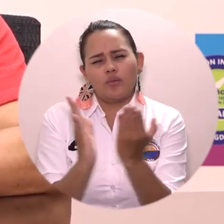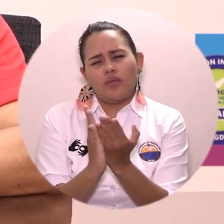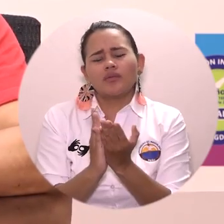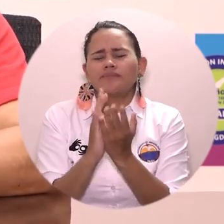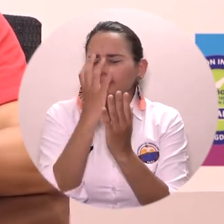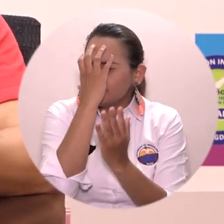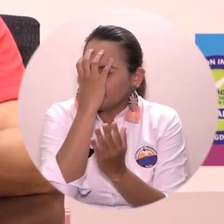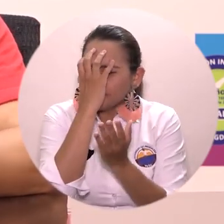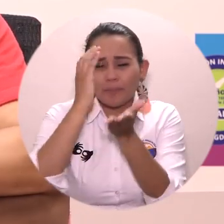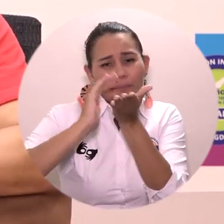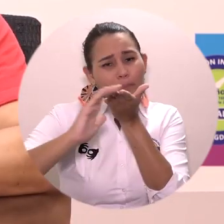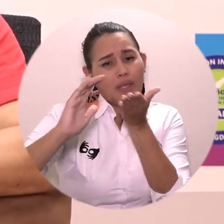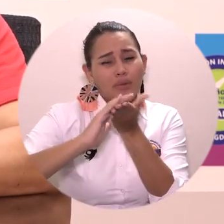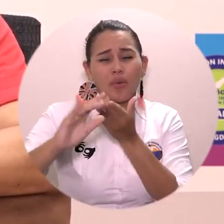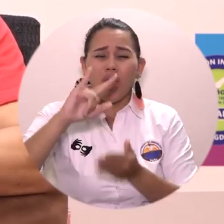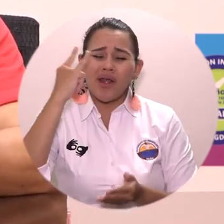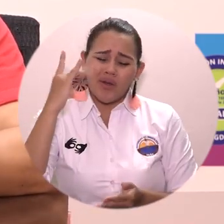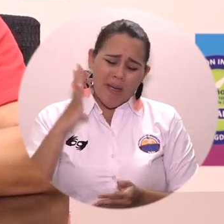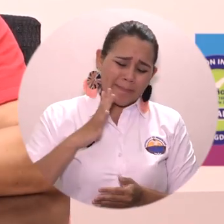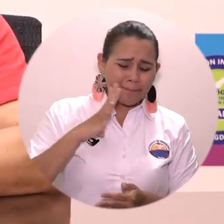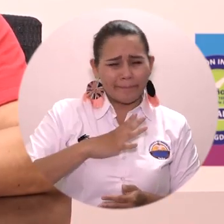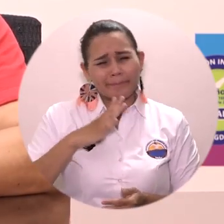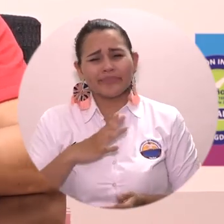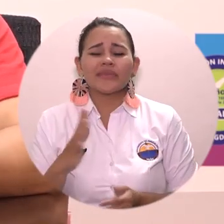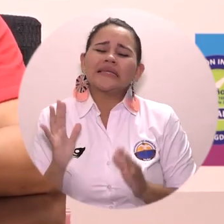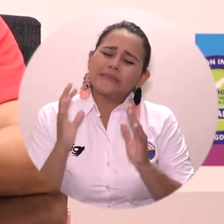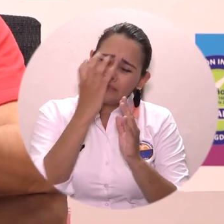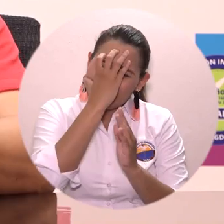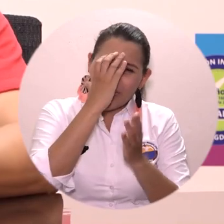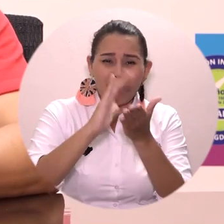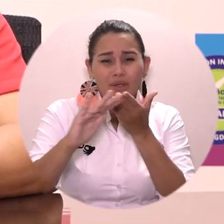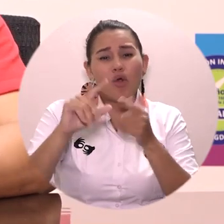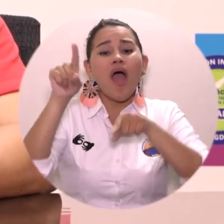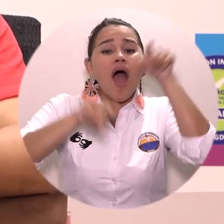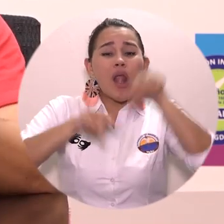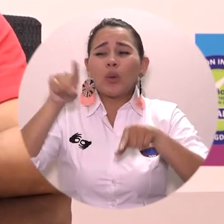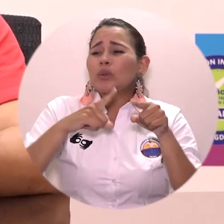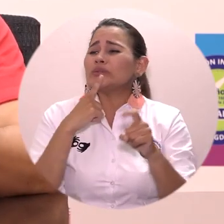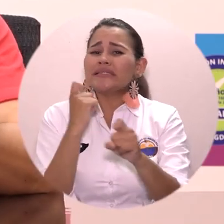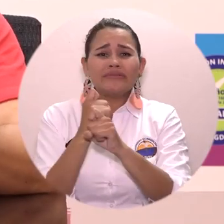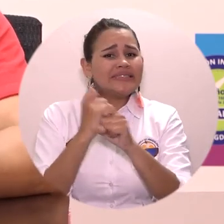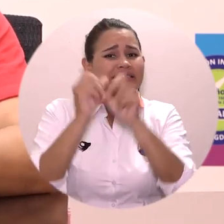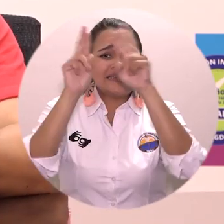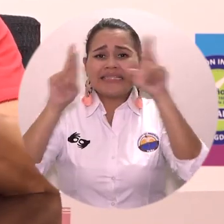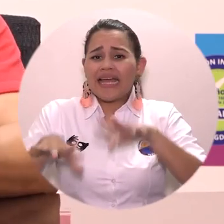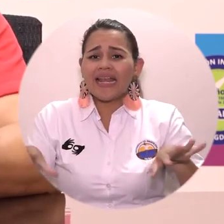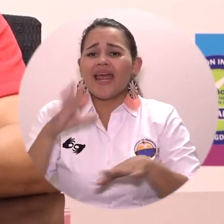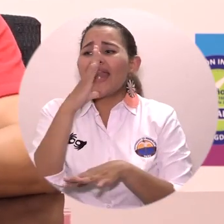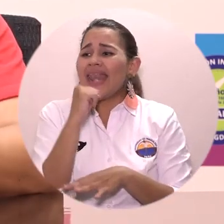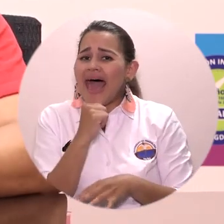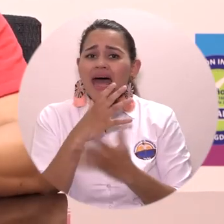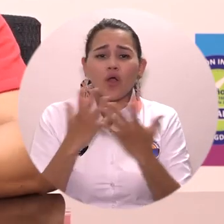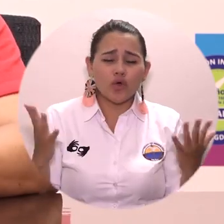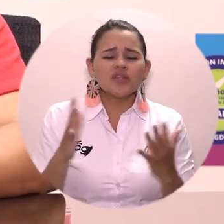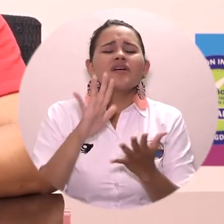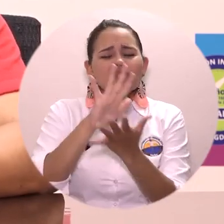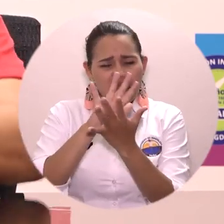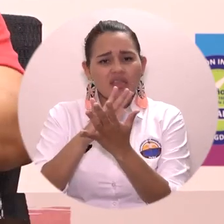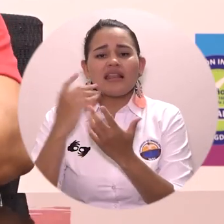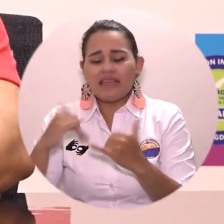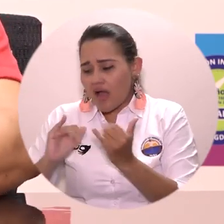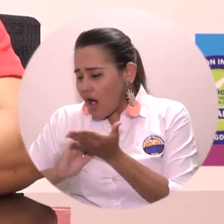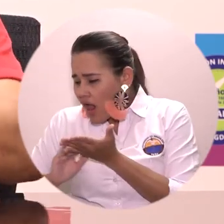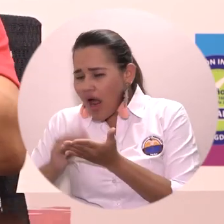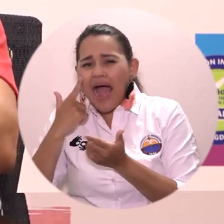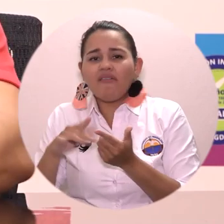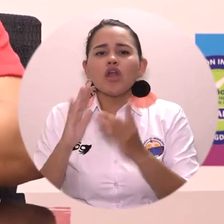estudiantes, pedirles excusas por las incomodidades generadas. A los estudiantes que no tienen conectividad estamos buscando con ese fondo de solidaridad, cómo le generamos